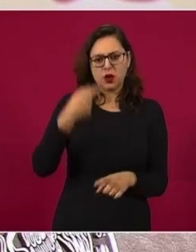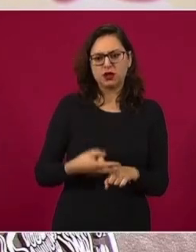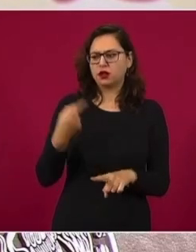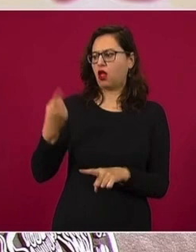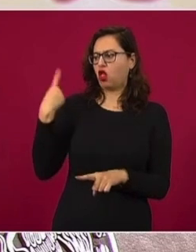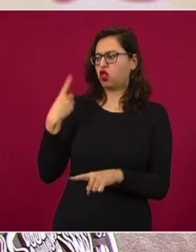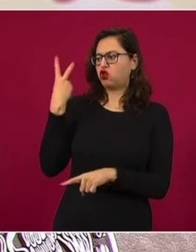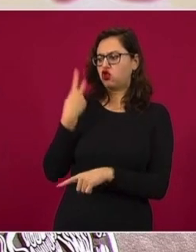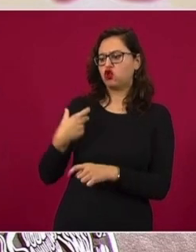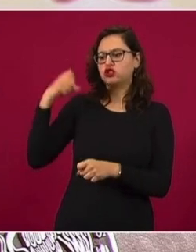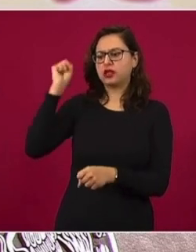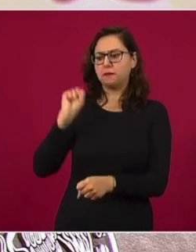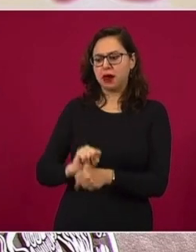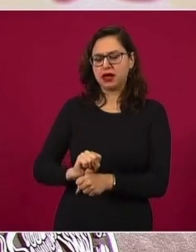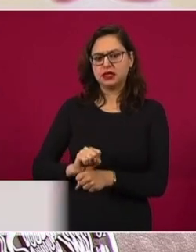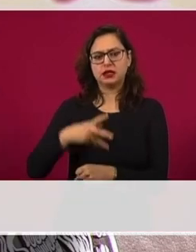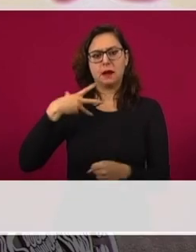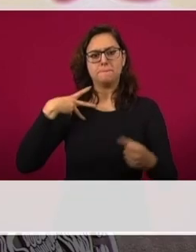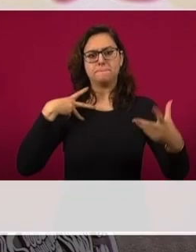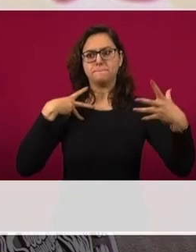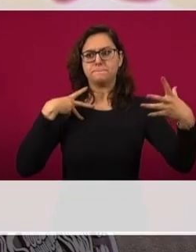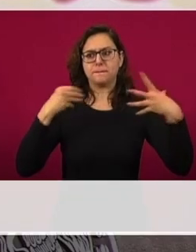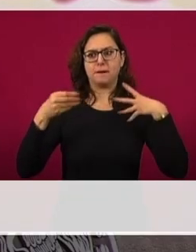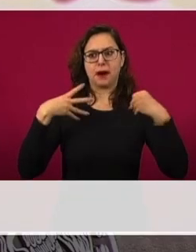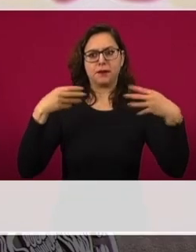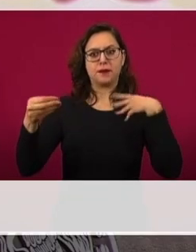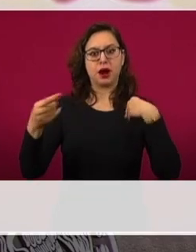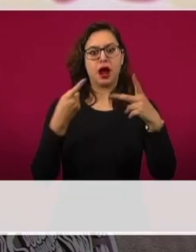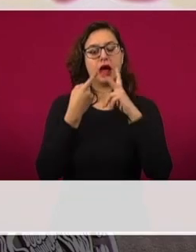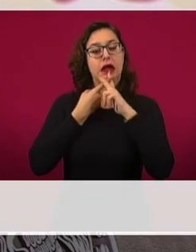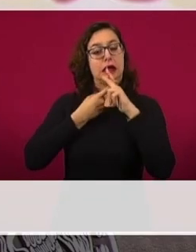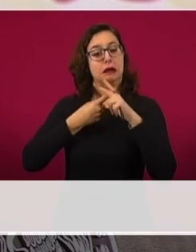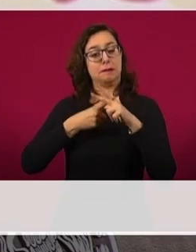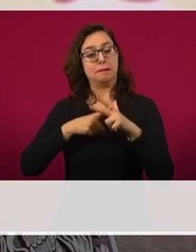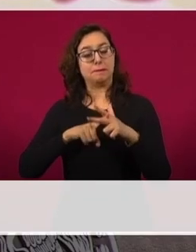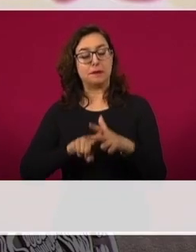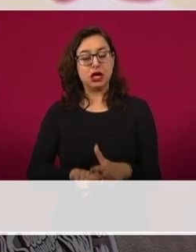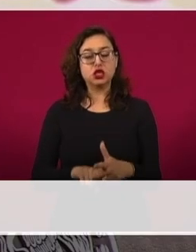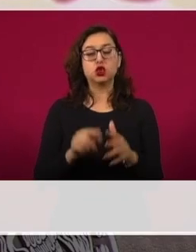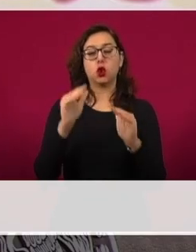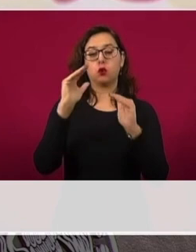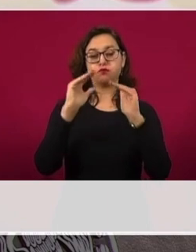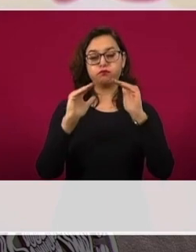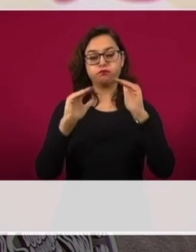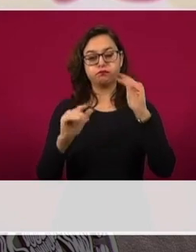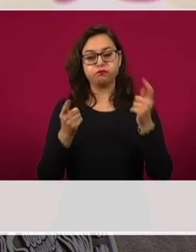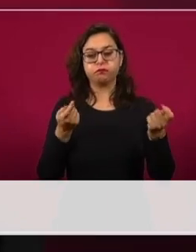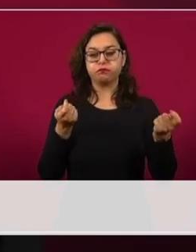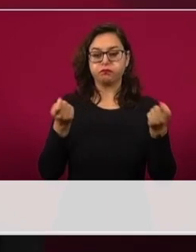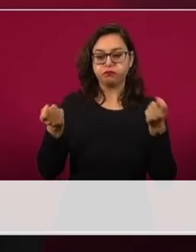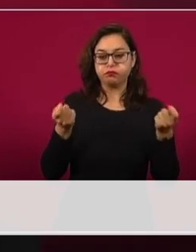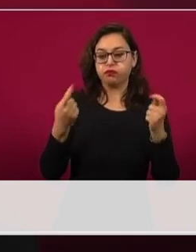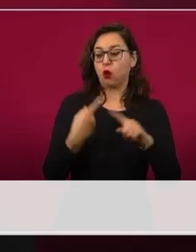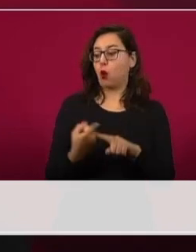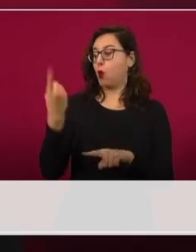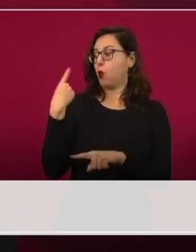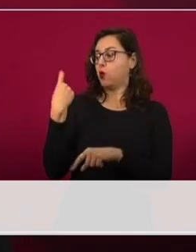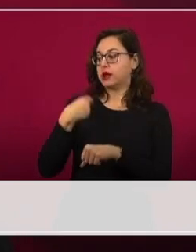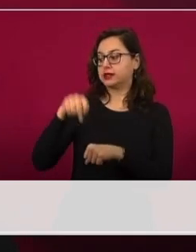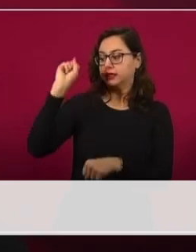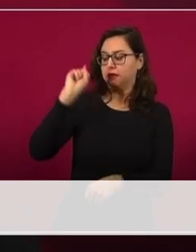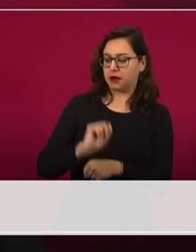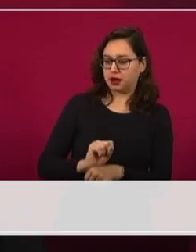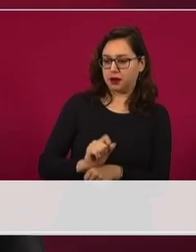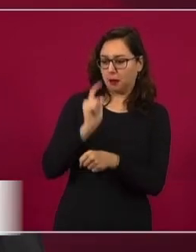una fase de estabilización de la pandemia de COVID. La semana pasada indicamos que habíamos tenido una